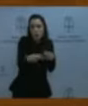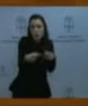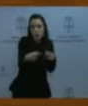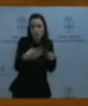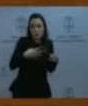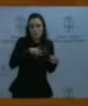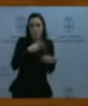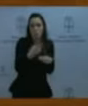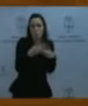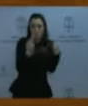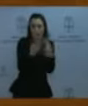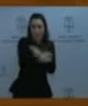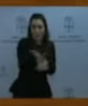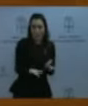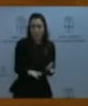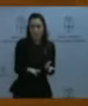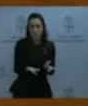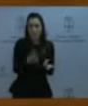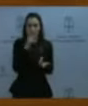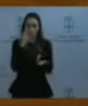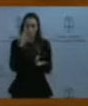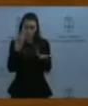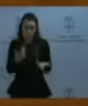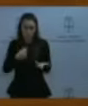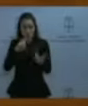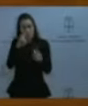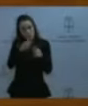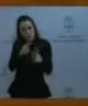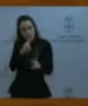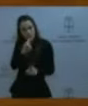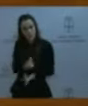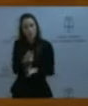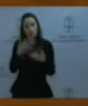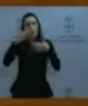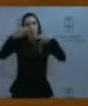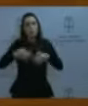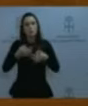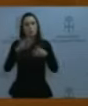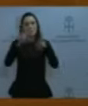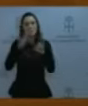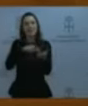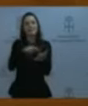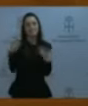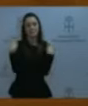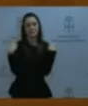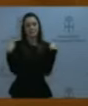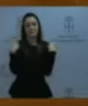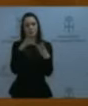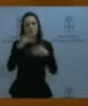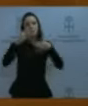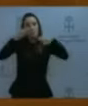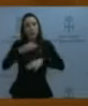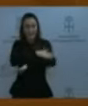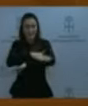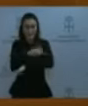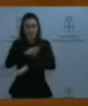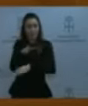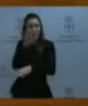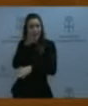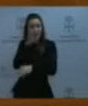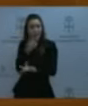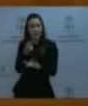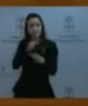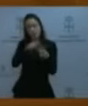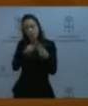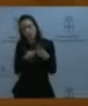función pública. Porque, mire, le voy a decir una cosa. Exactamente. El tema tributario con el de seguridad del Estado que se habló antes y dos o